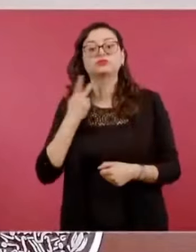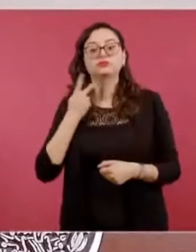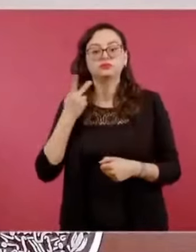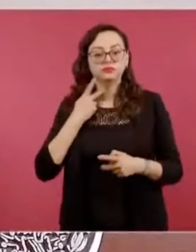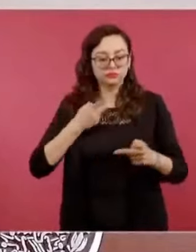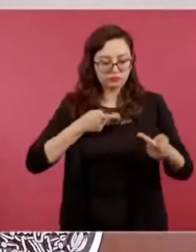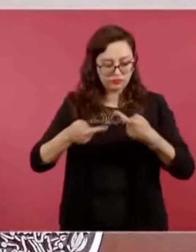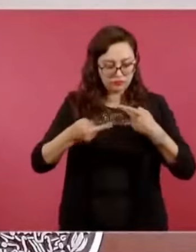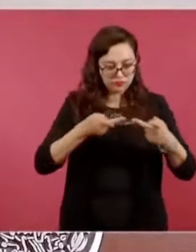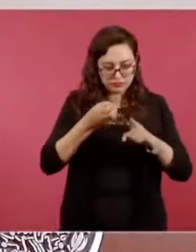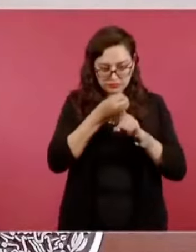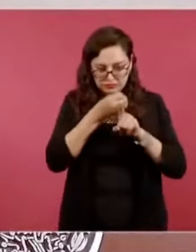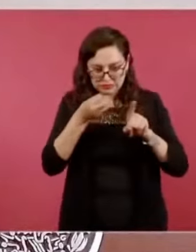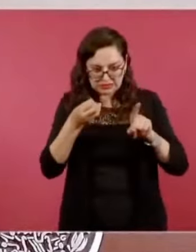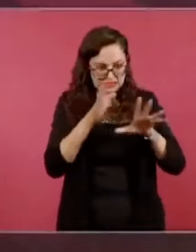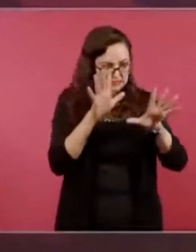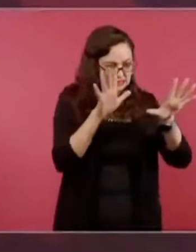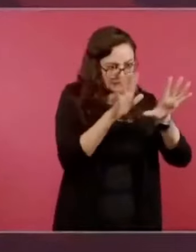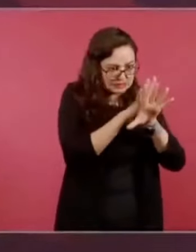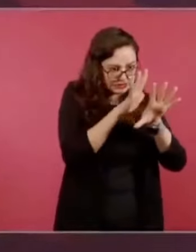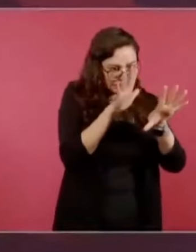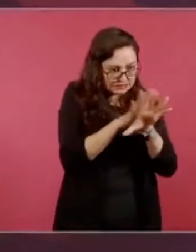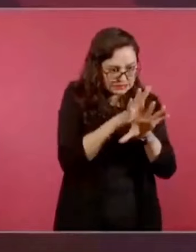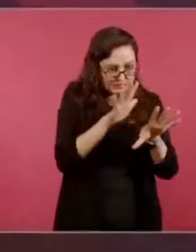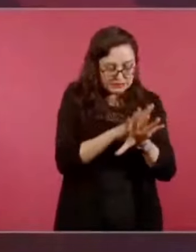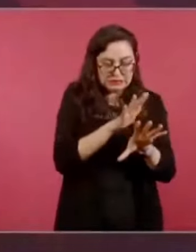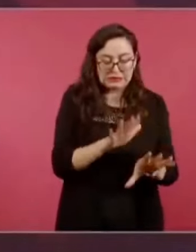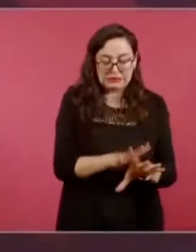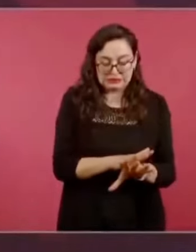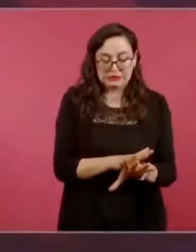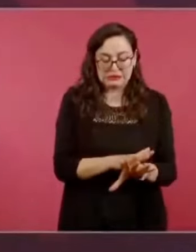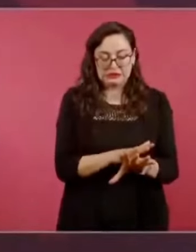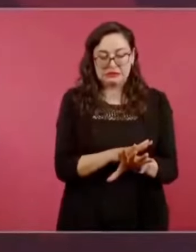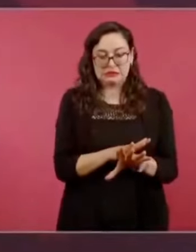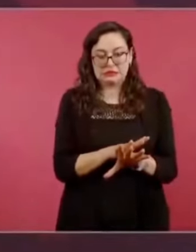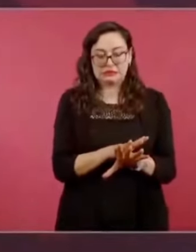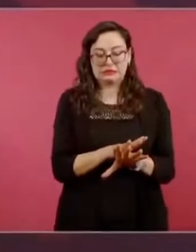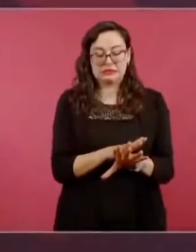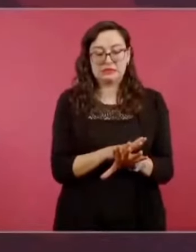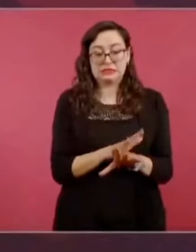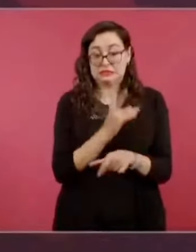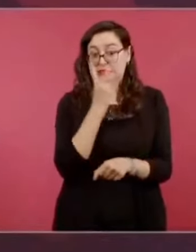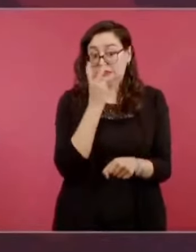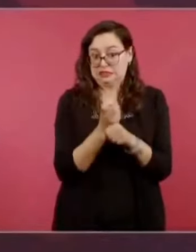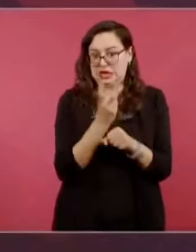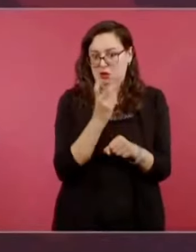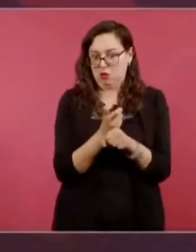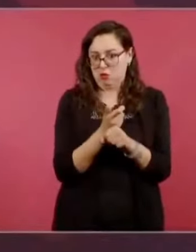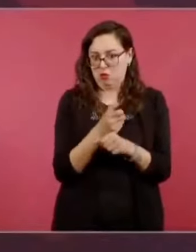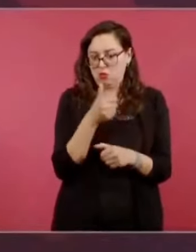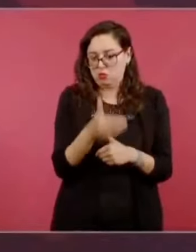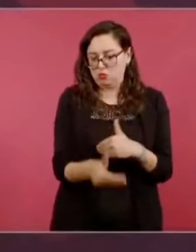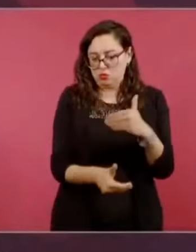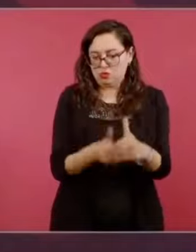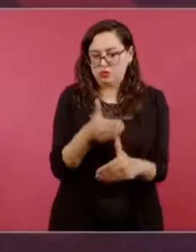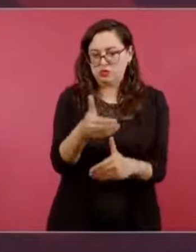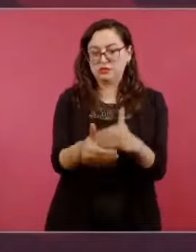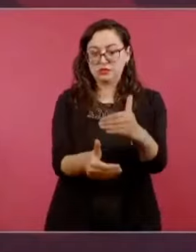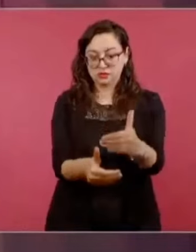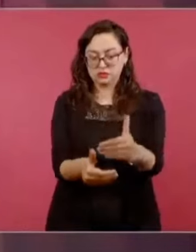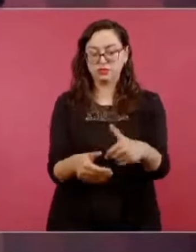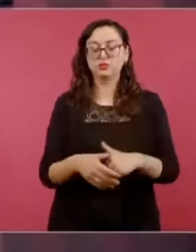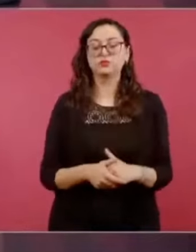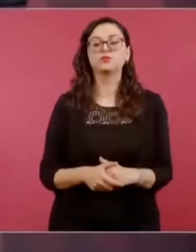política, la